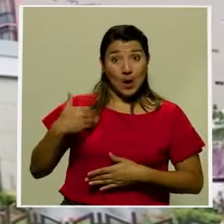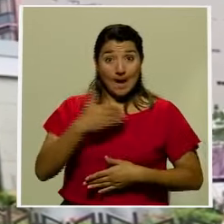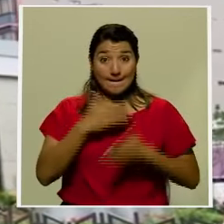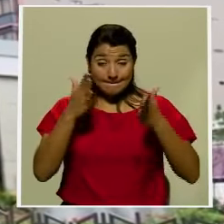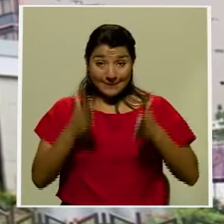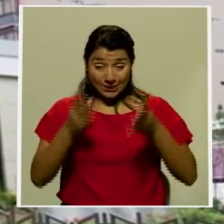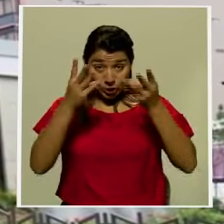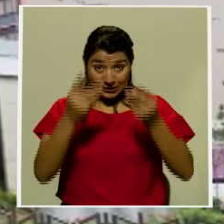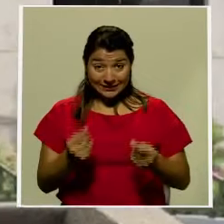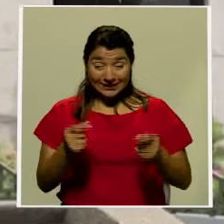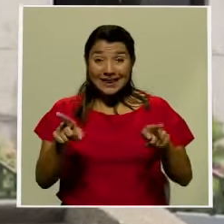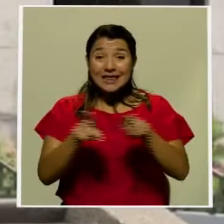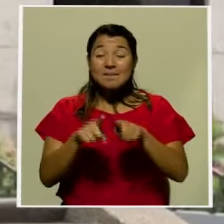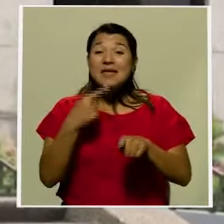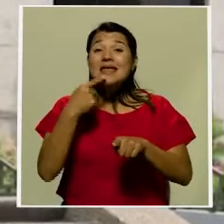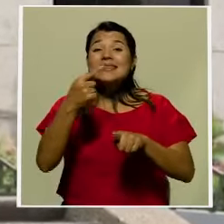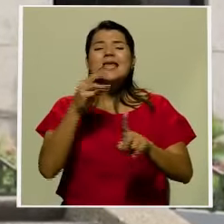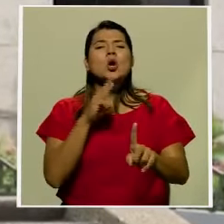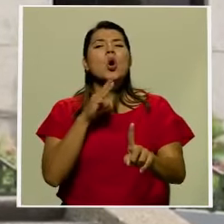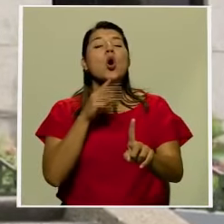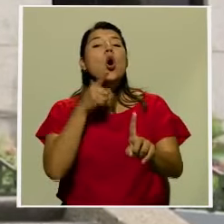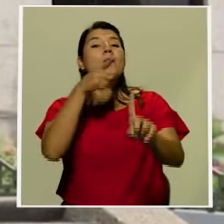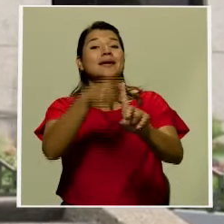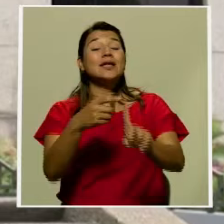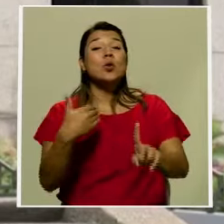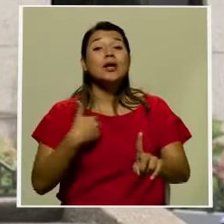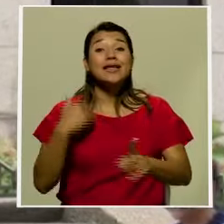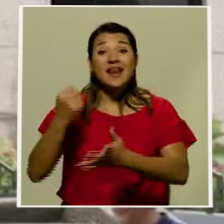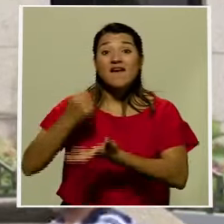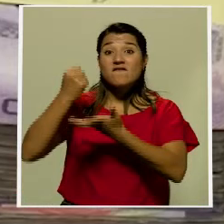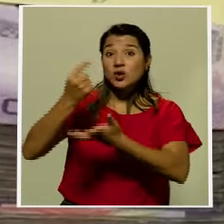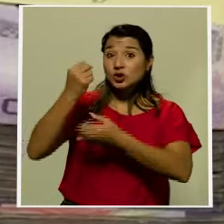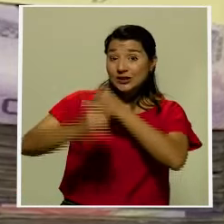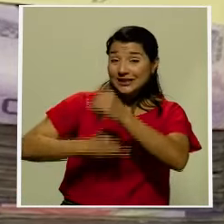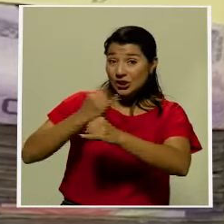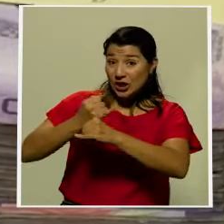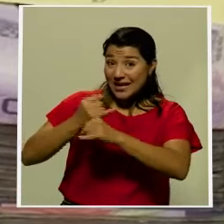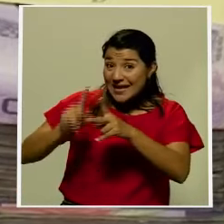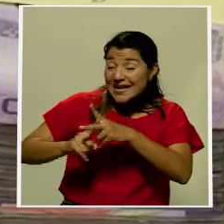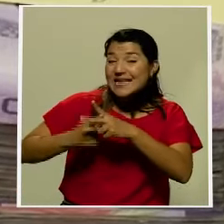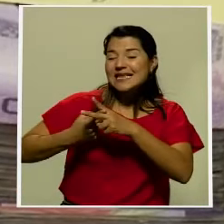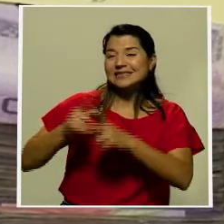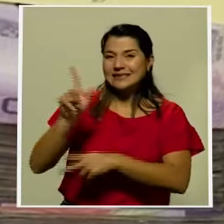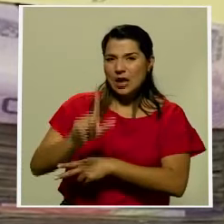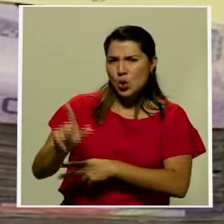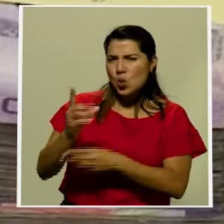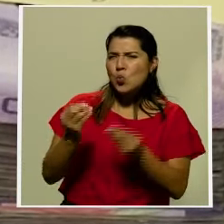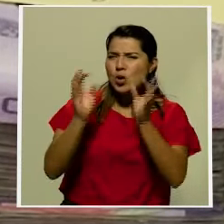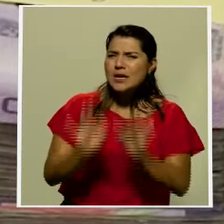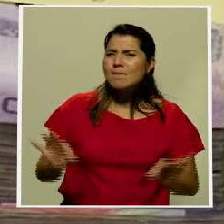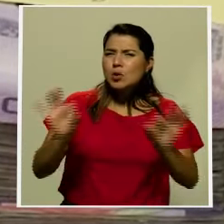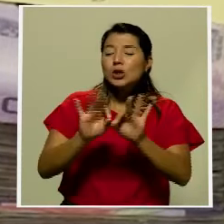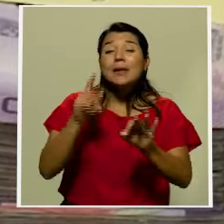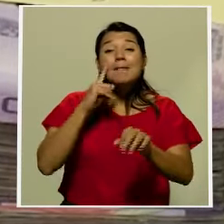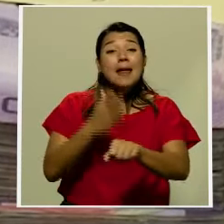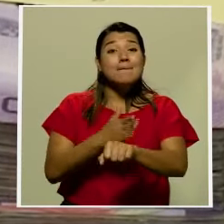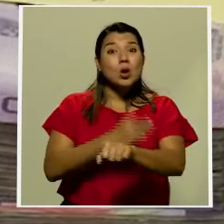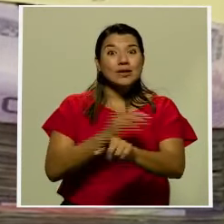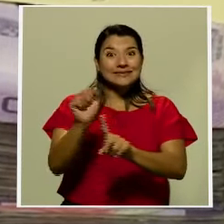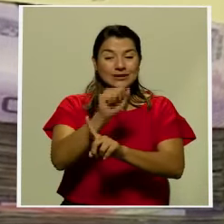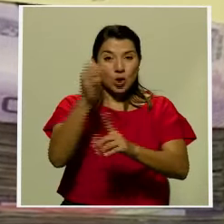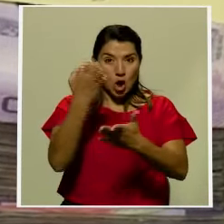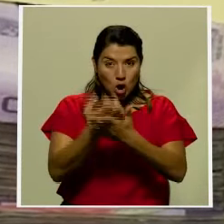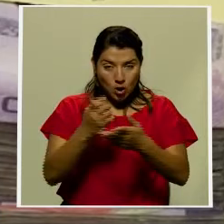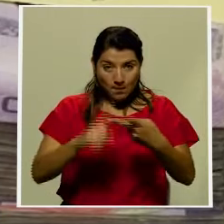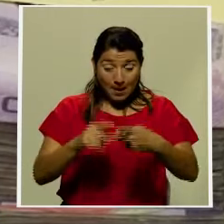señaló adicionalmente que la misión del Fondo Monetario Internacional que dará inicio el lunes es fundamental para la estabilidad macroeconómica, facilitar el